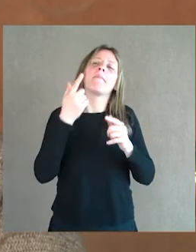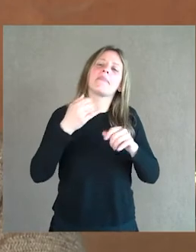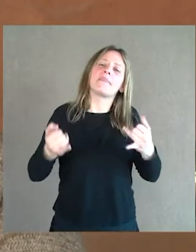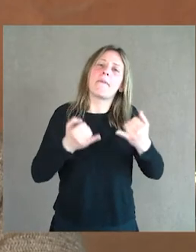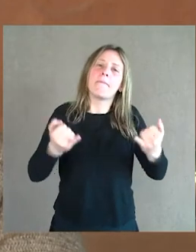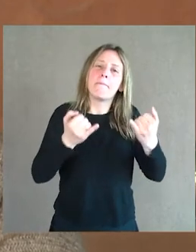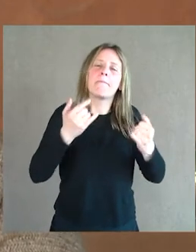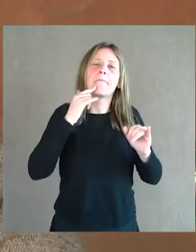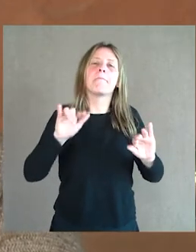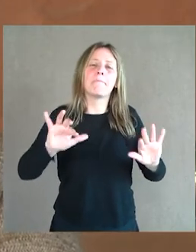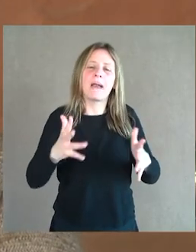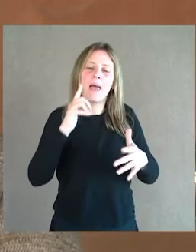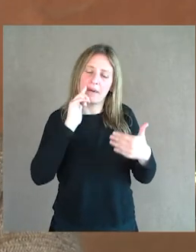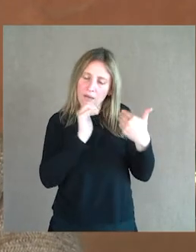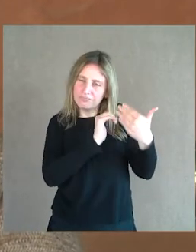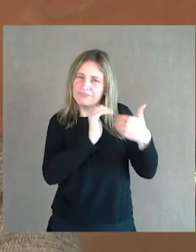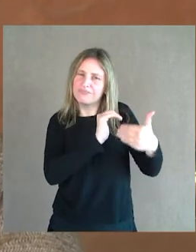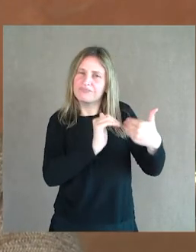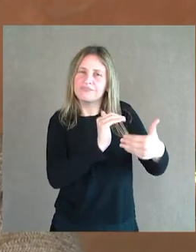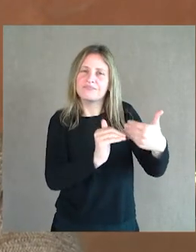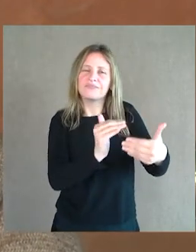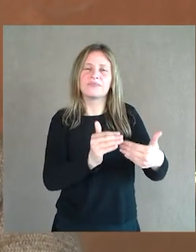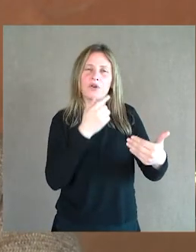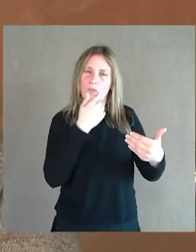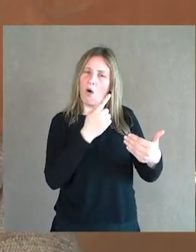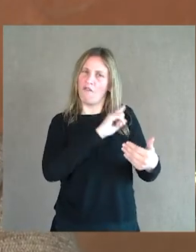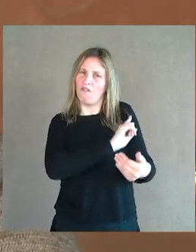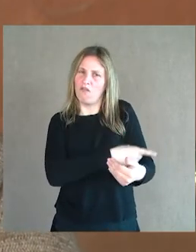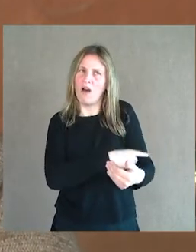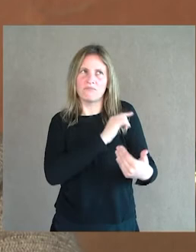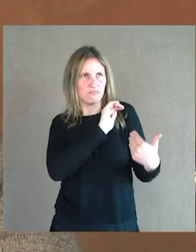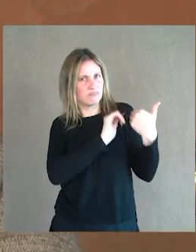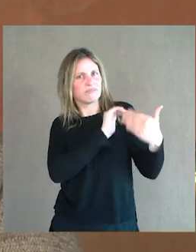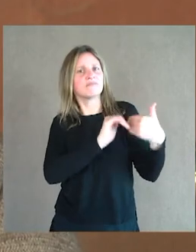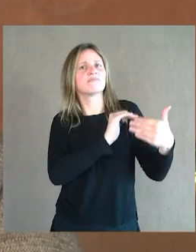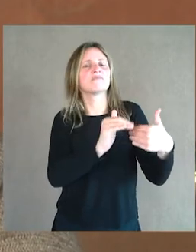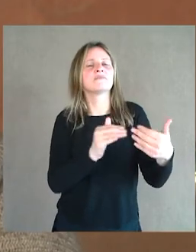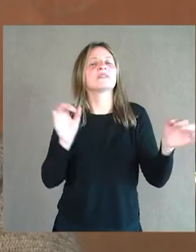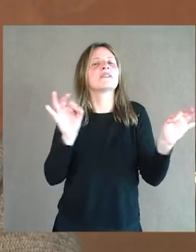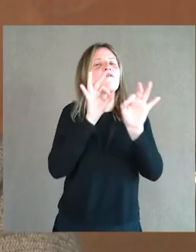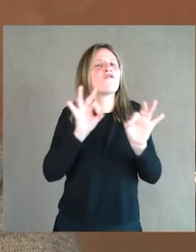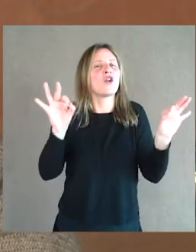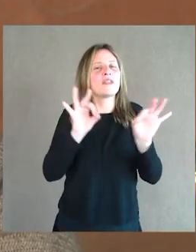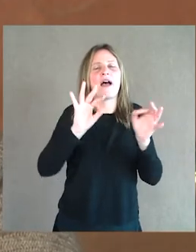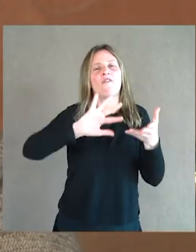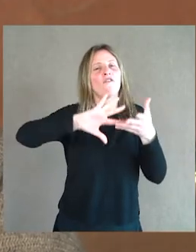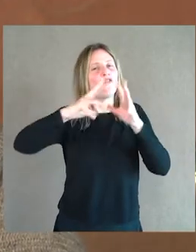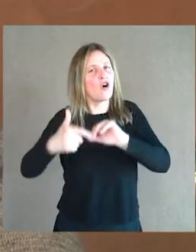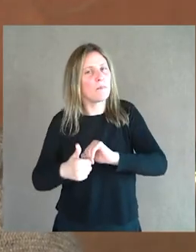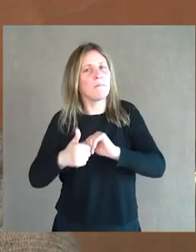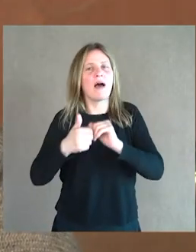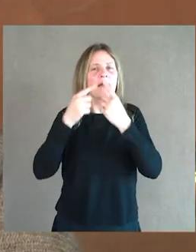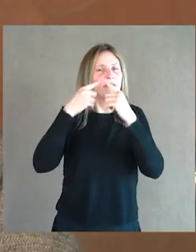desarrollar una evolución, una fuerte evolución en la sinfonía, en la forma, y